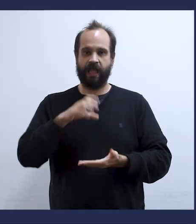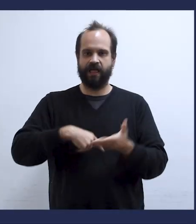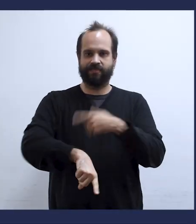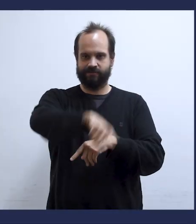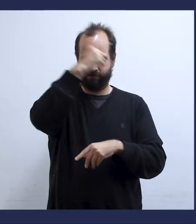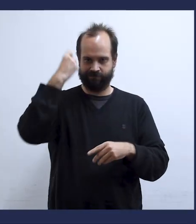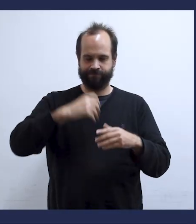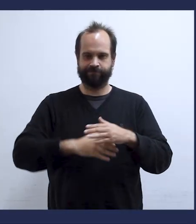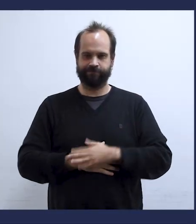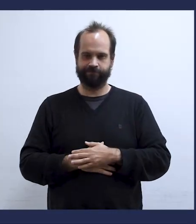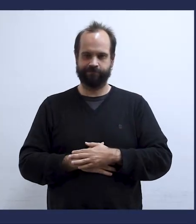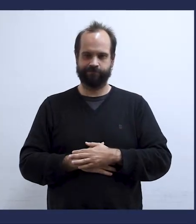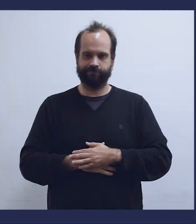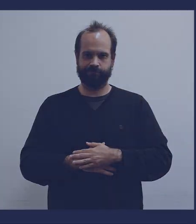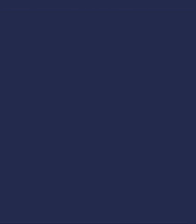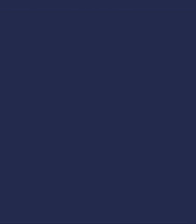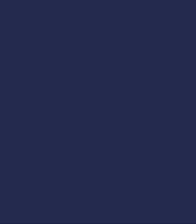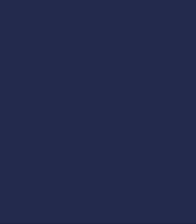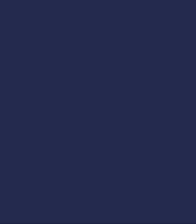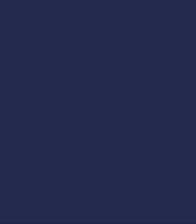Agencia Nacional de Discapacidad.